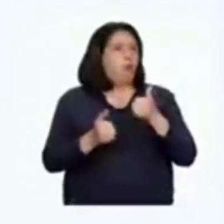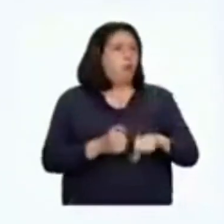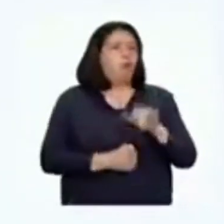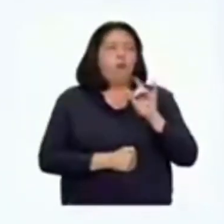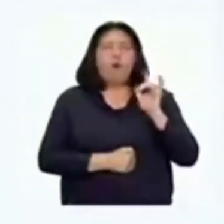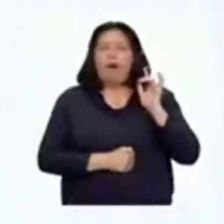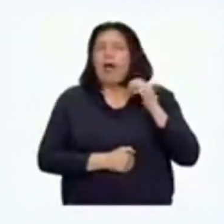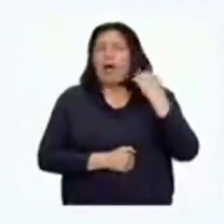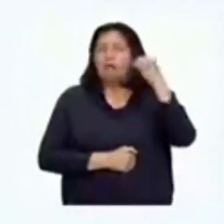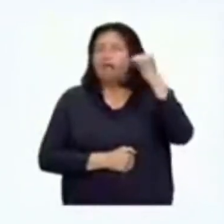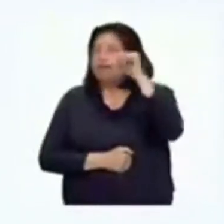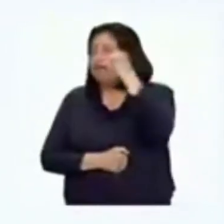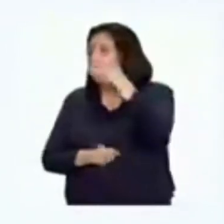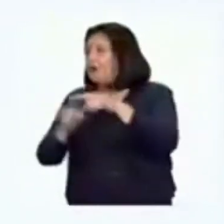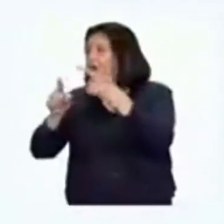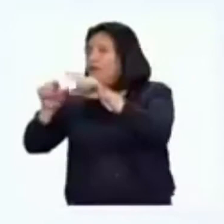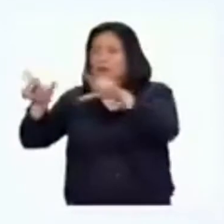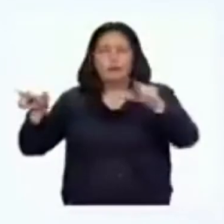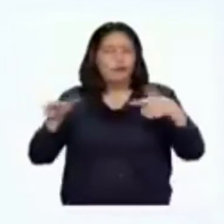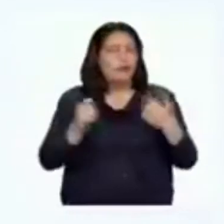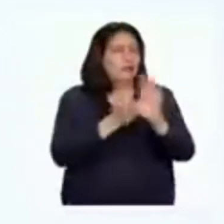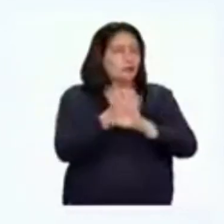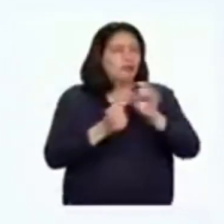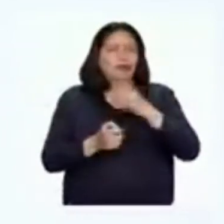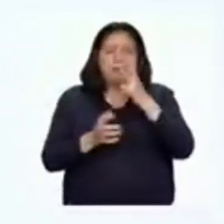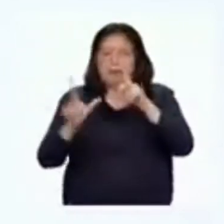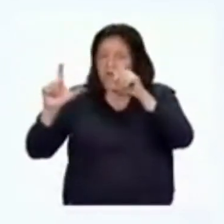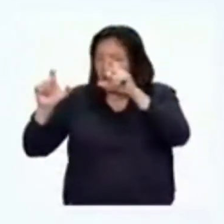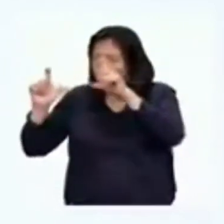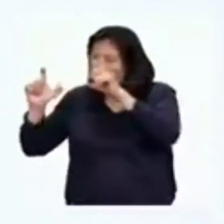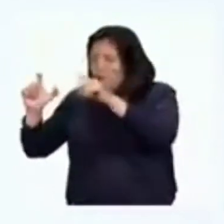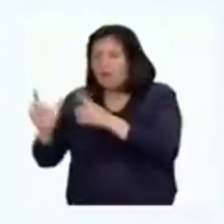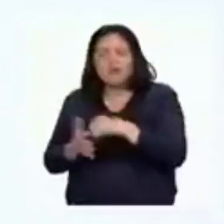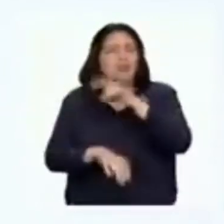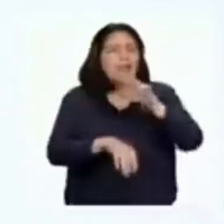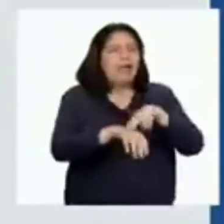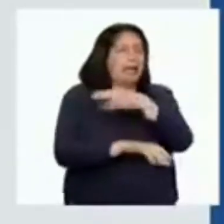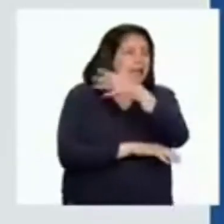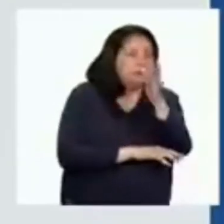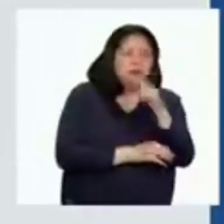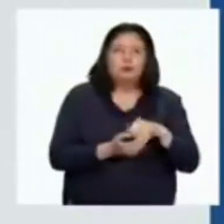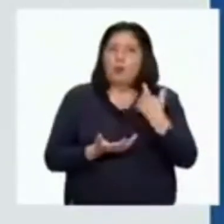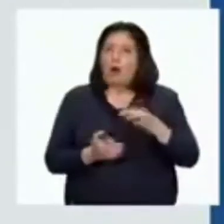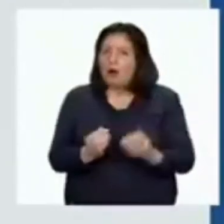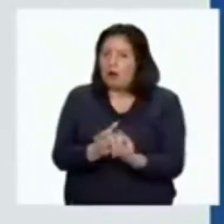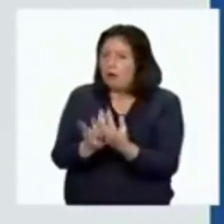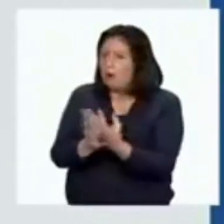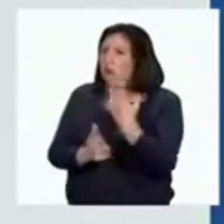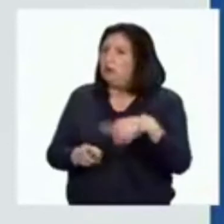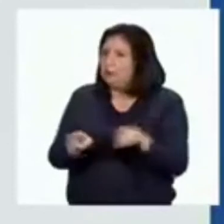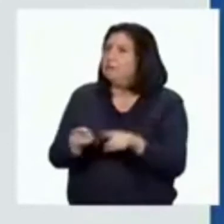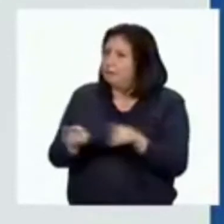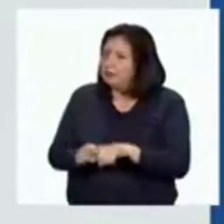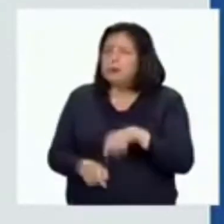naturales protegidas del Perú para retratar nuestra naturaleza. En ella encontró que nuestra flora es también muy